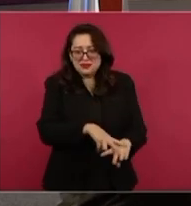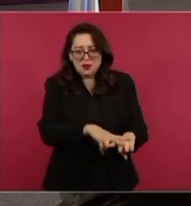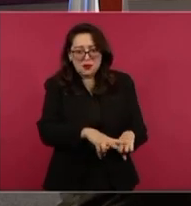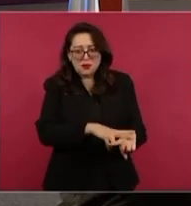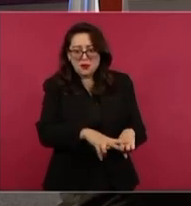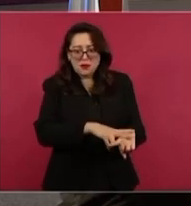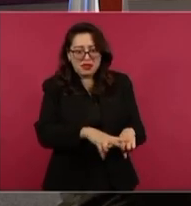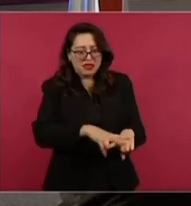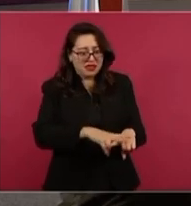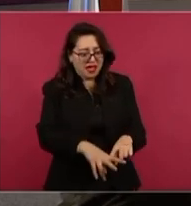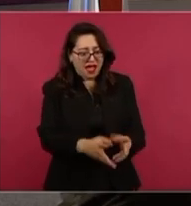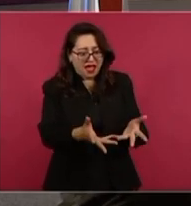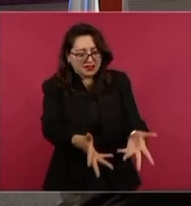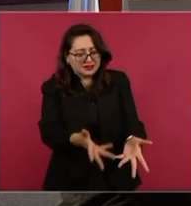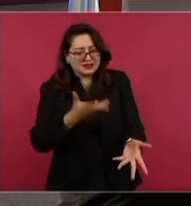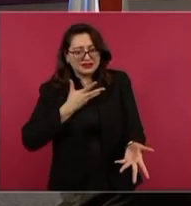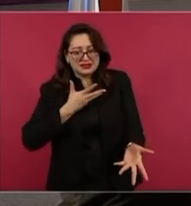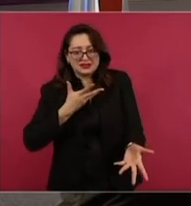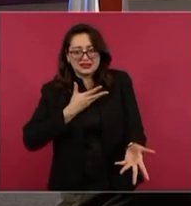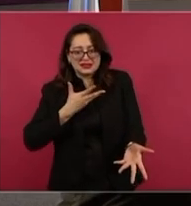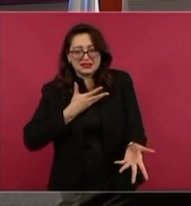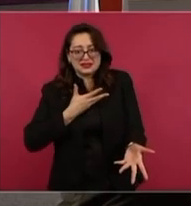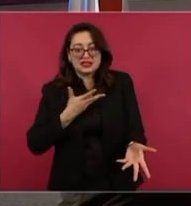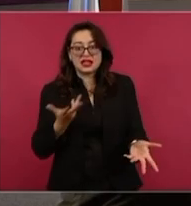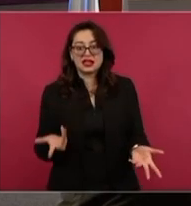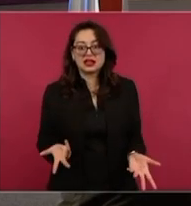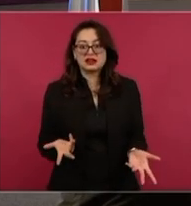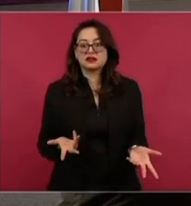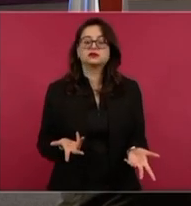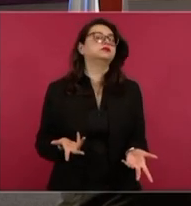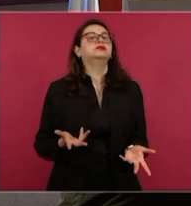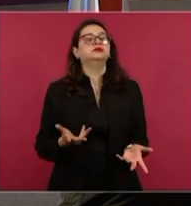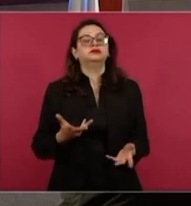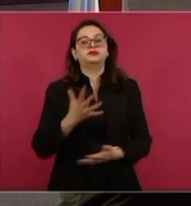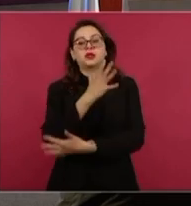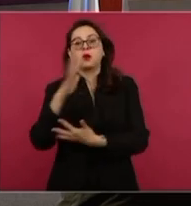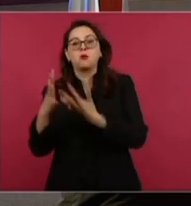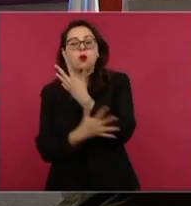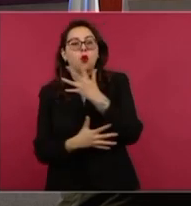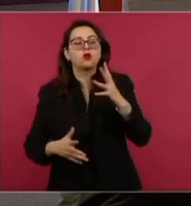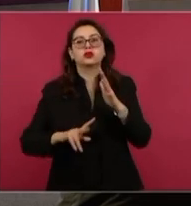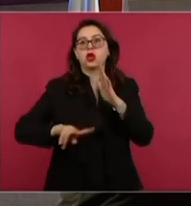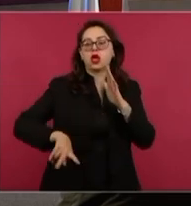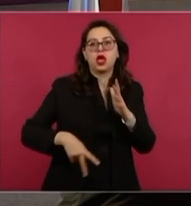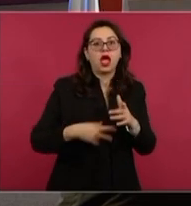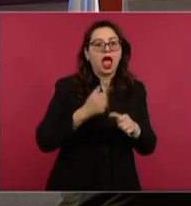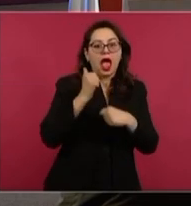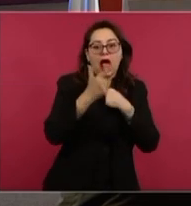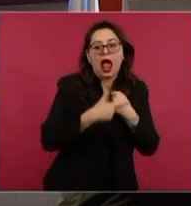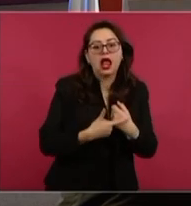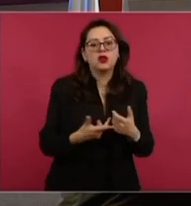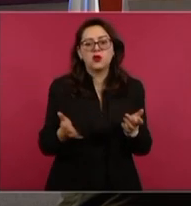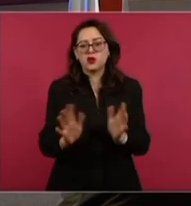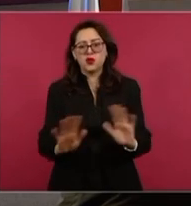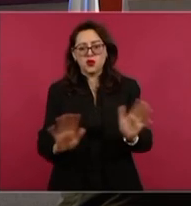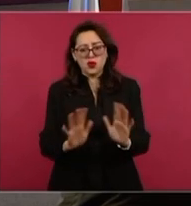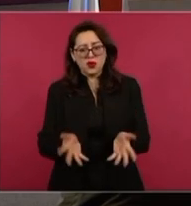ninguna zona de humedad, ya es por donde